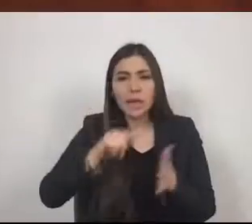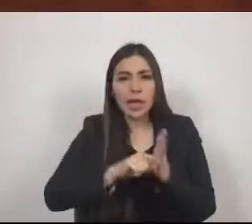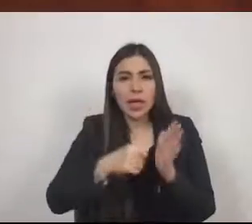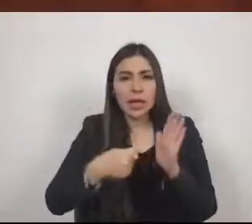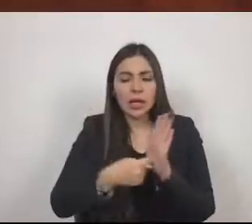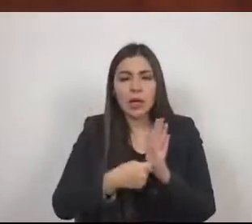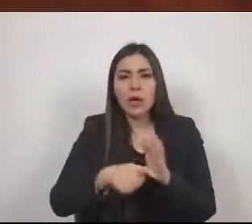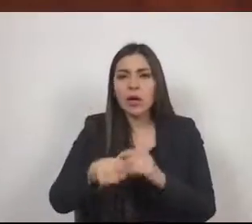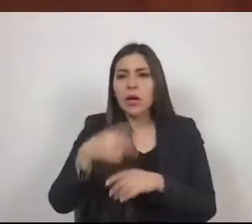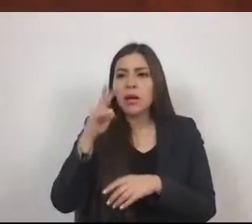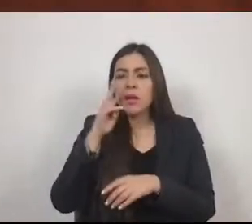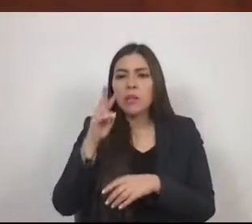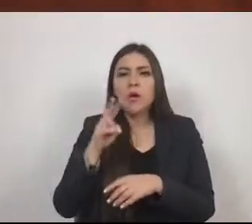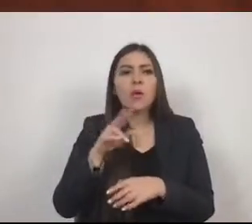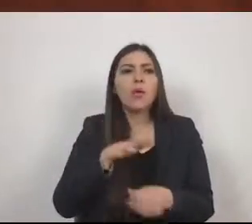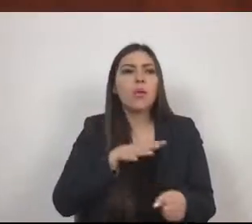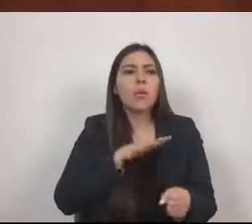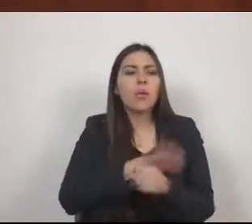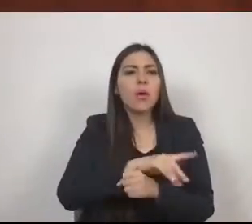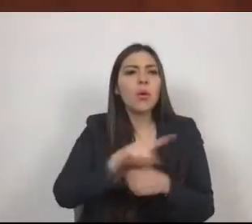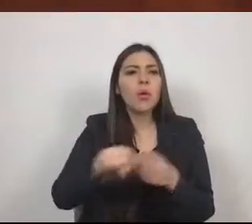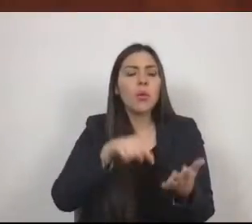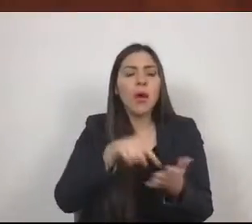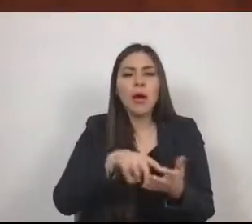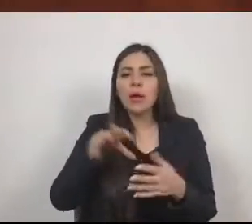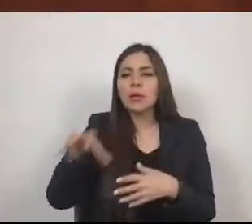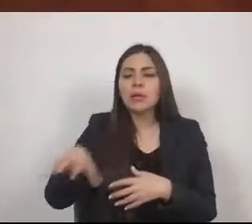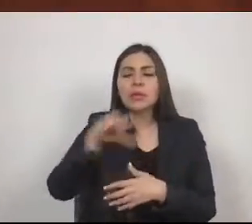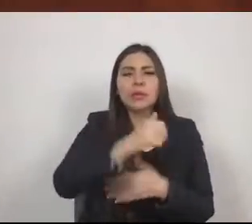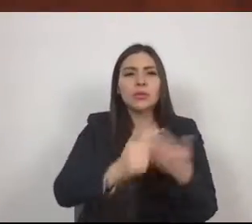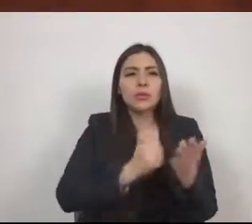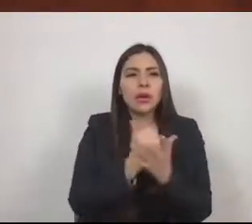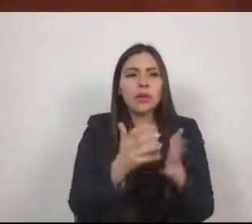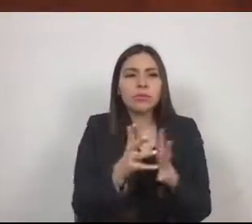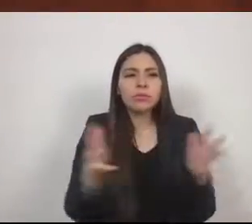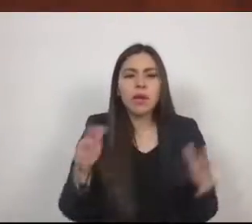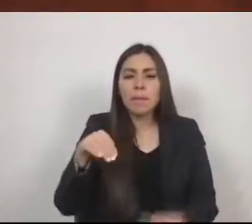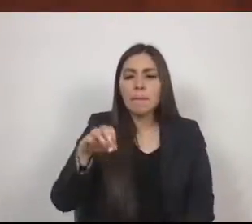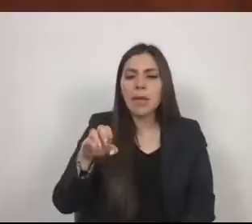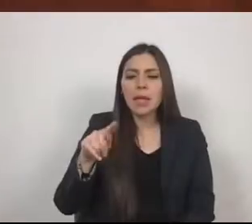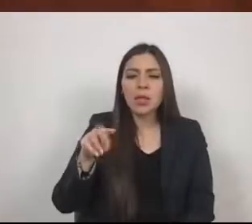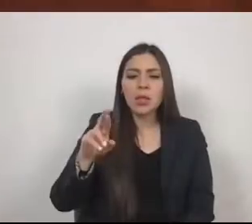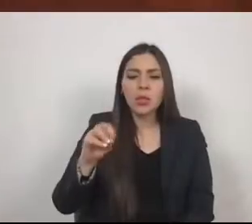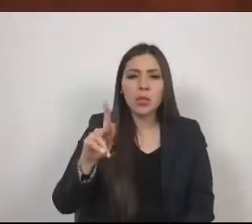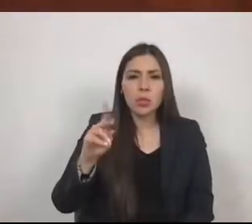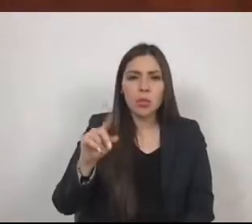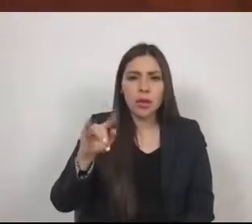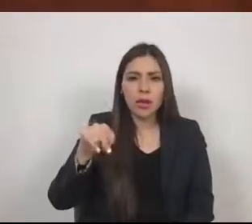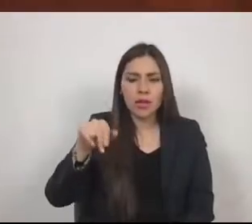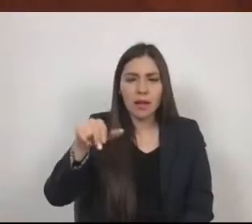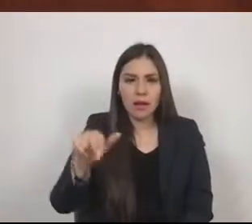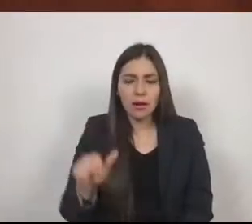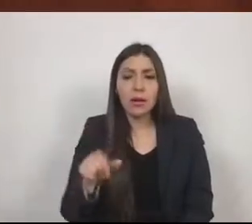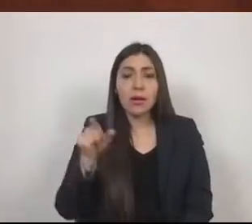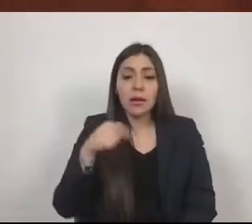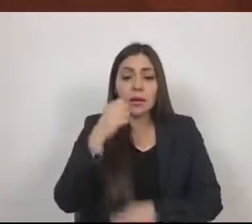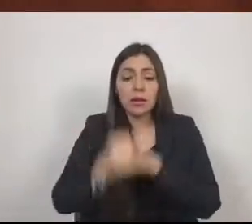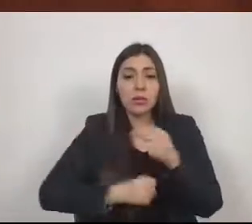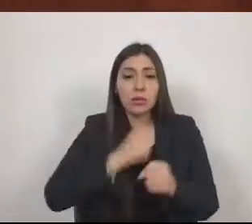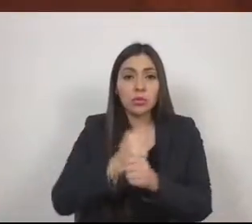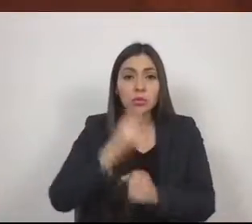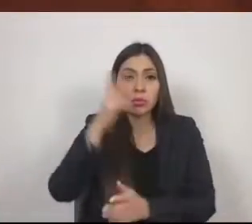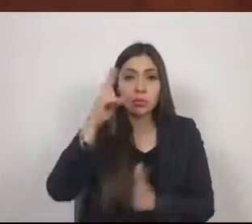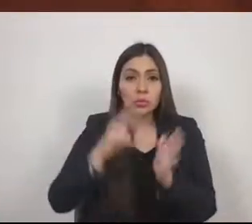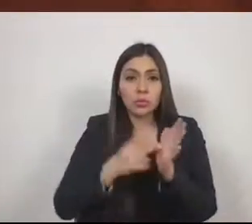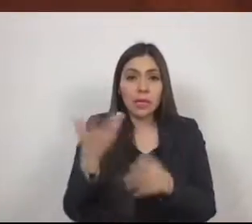definir las zonas metropolitanas de México. En 2010, dicha delimitación fue actualizada con